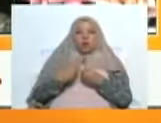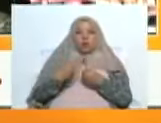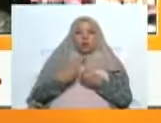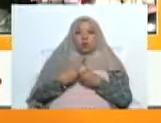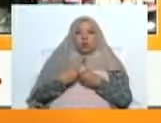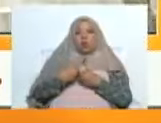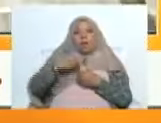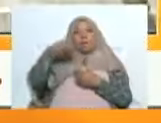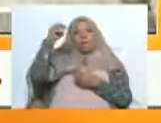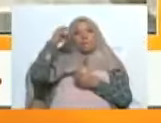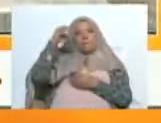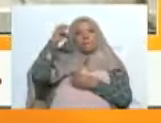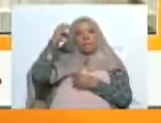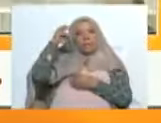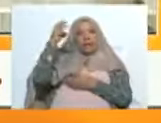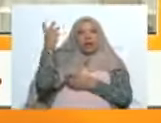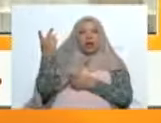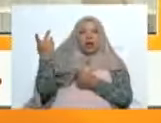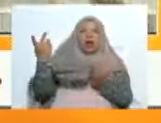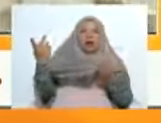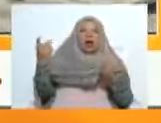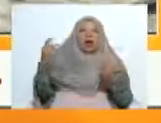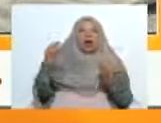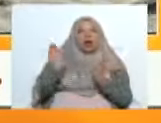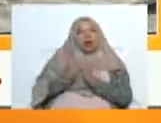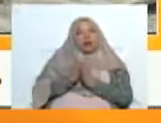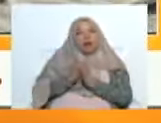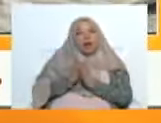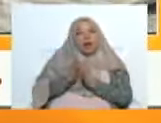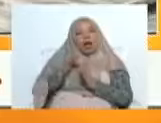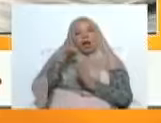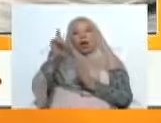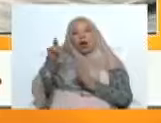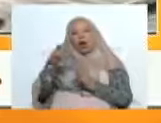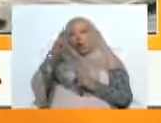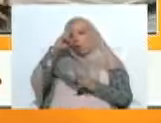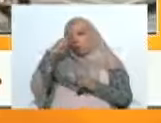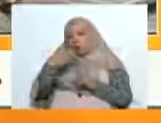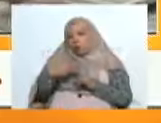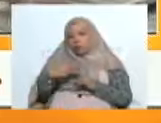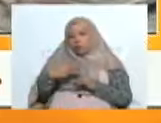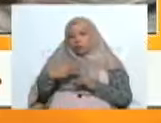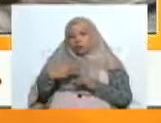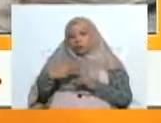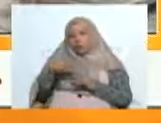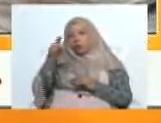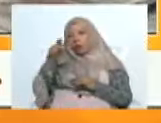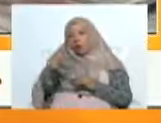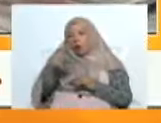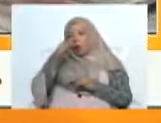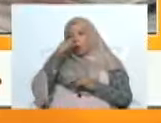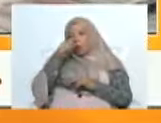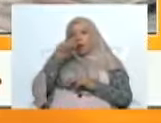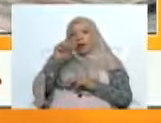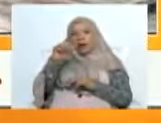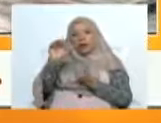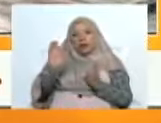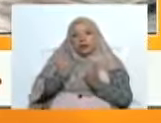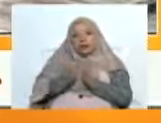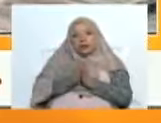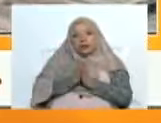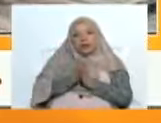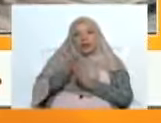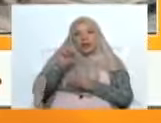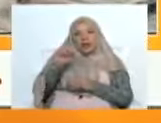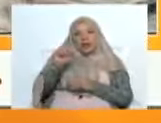maestros, con los velorieros, con los devotos a San Antonio. Y todo ese constructo nos permitió aportar elementos que el Centro de Diversidad